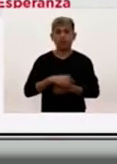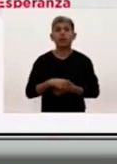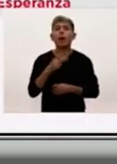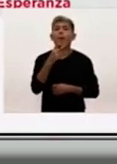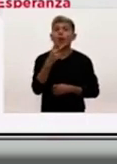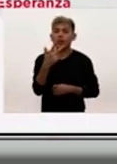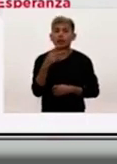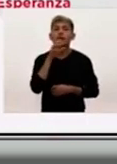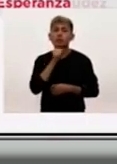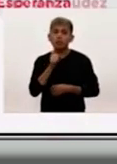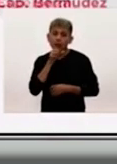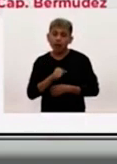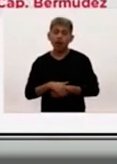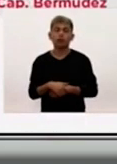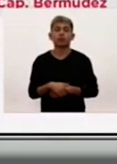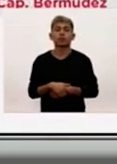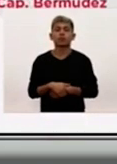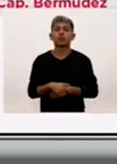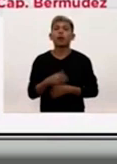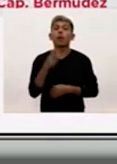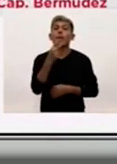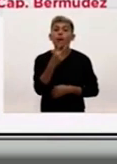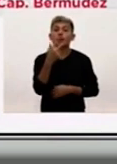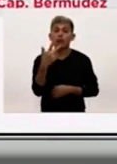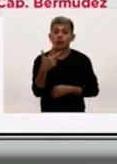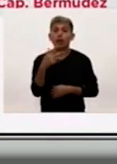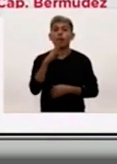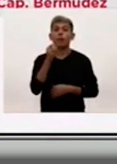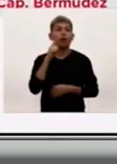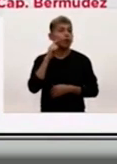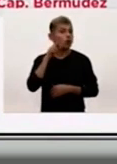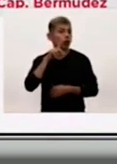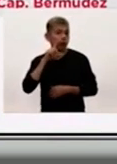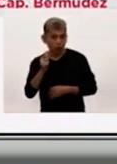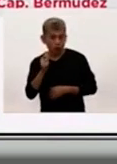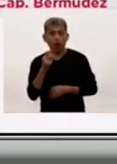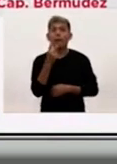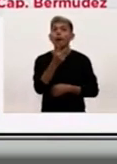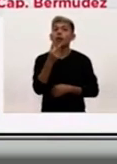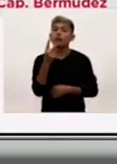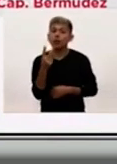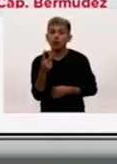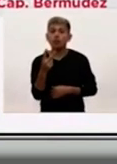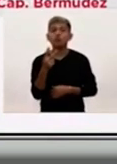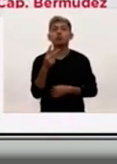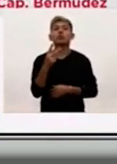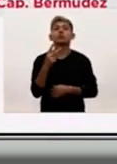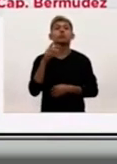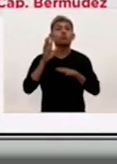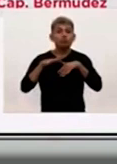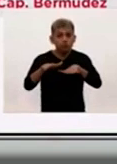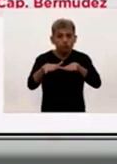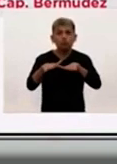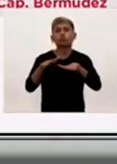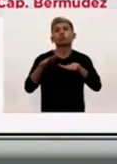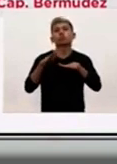23 en Esperanza, 23 en Granadero Baigorria, con 22 casos en las localidades de Coronda,